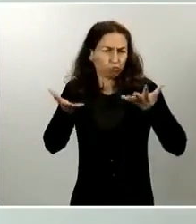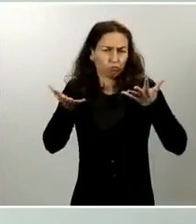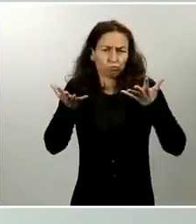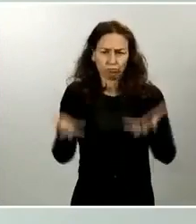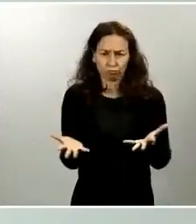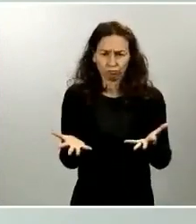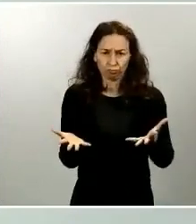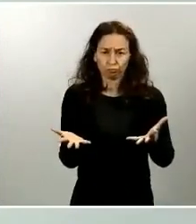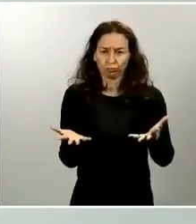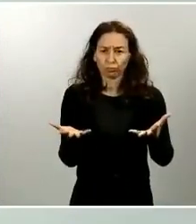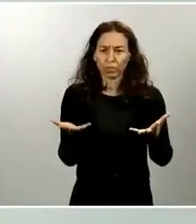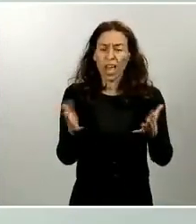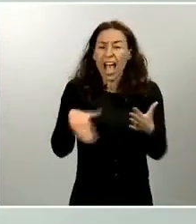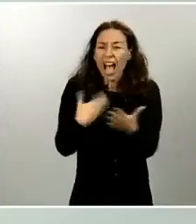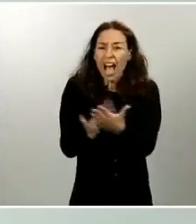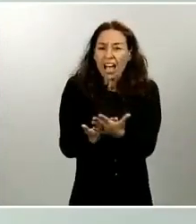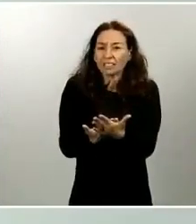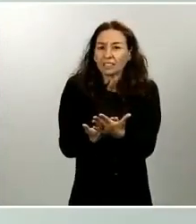su propia vocación.